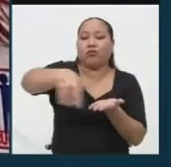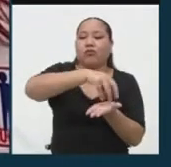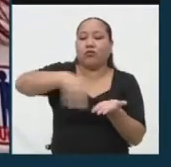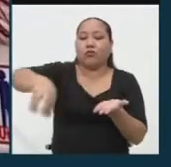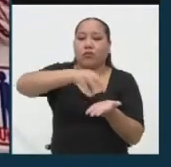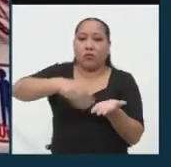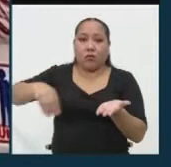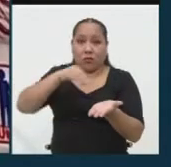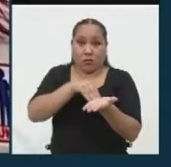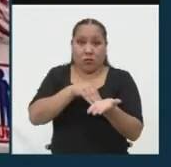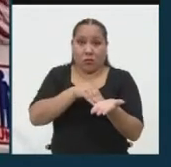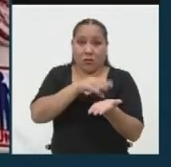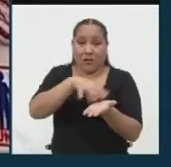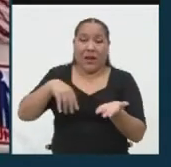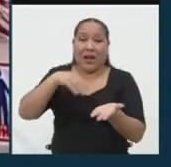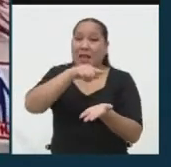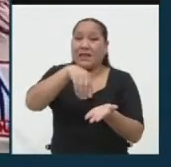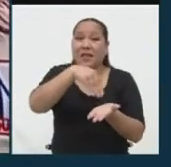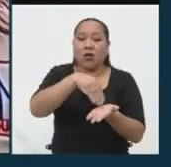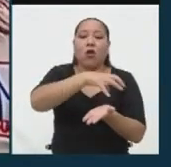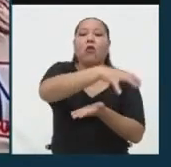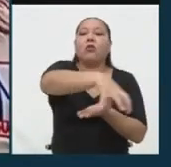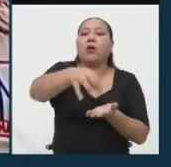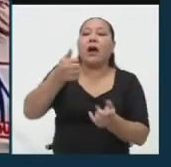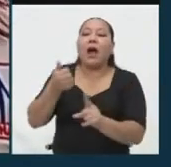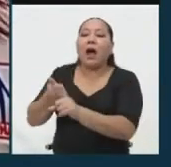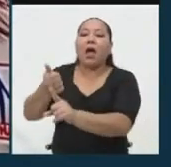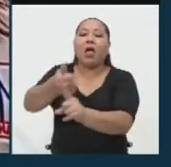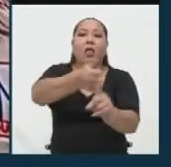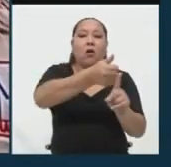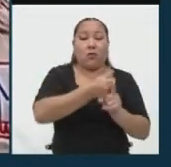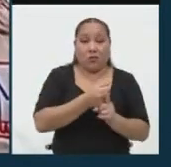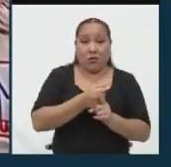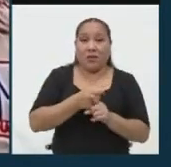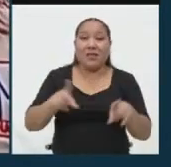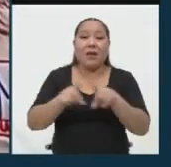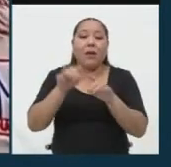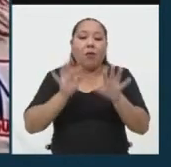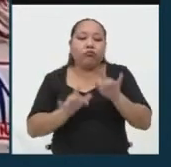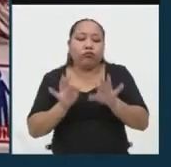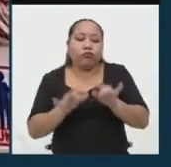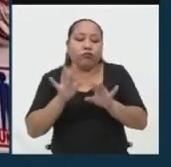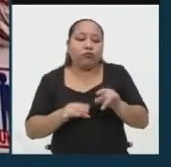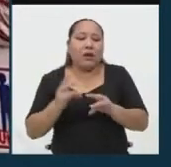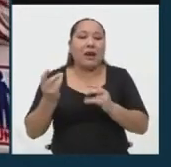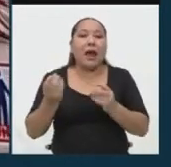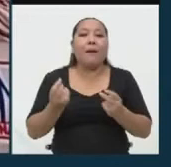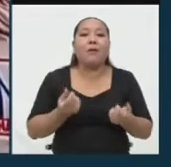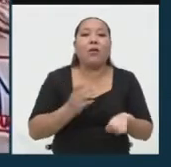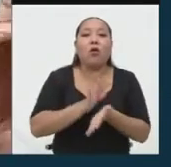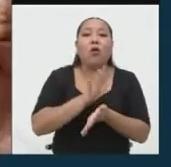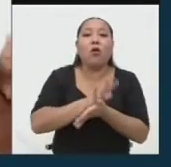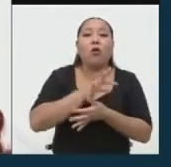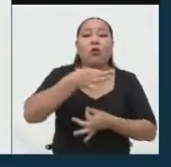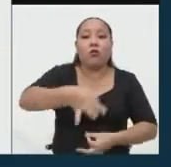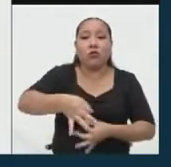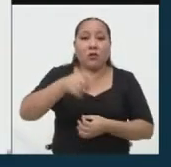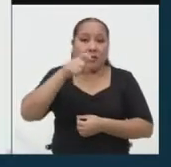y digitalizar, digitalizar todos los trámites que son